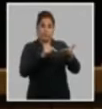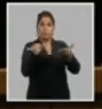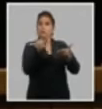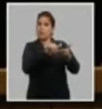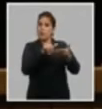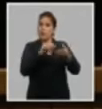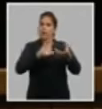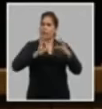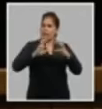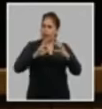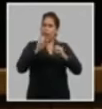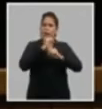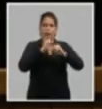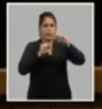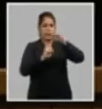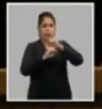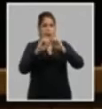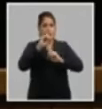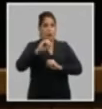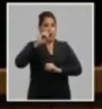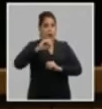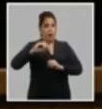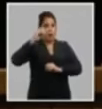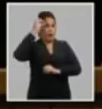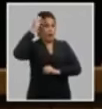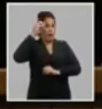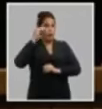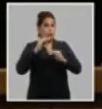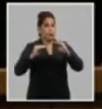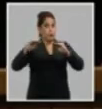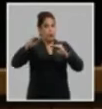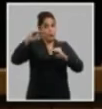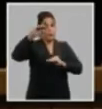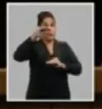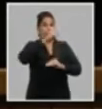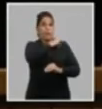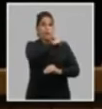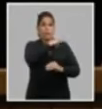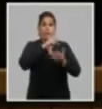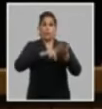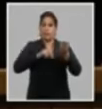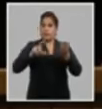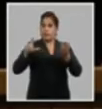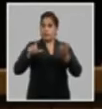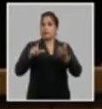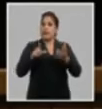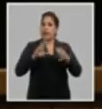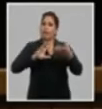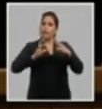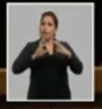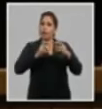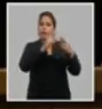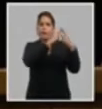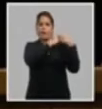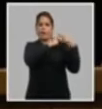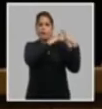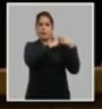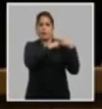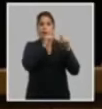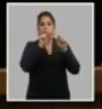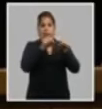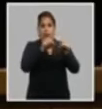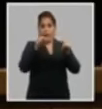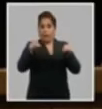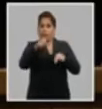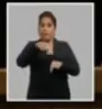adecuar la estructura de los organismos superior e intermedios de dirección del partido al papel y responsabilidades que les